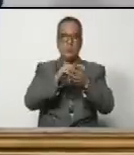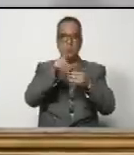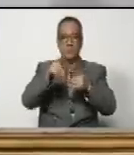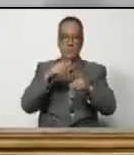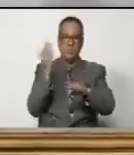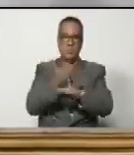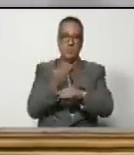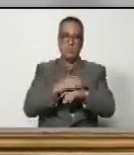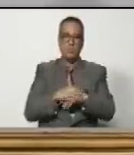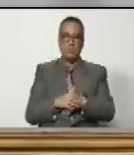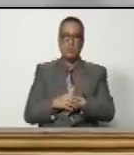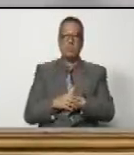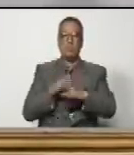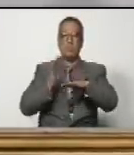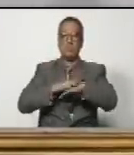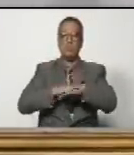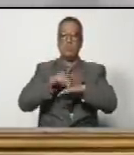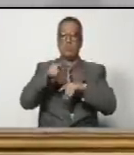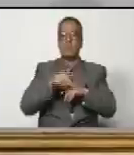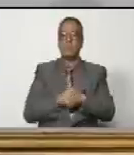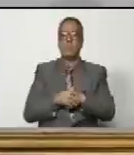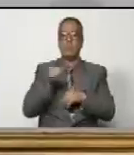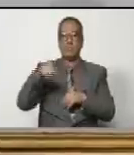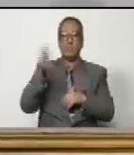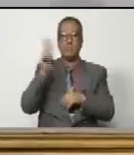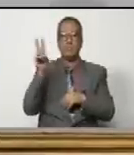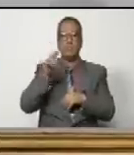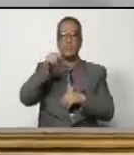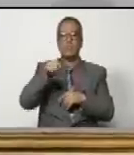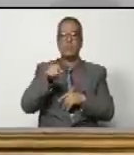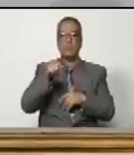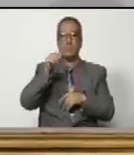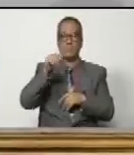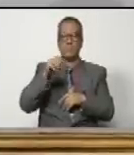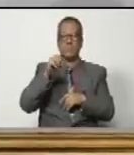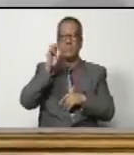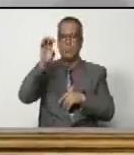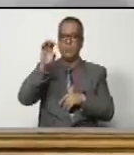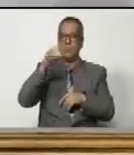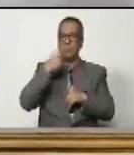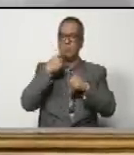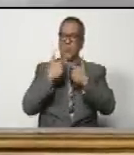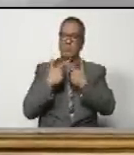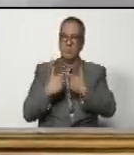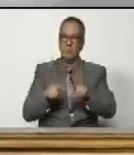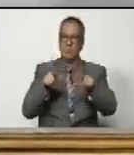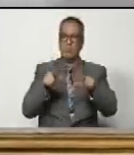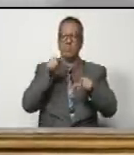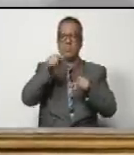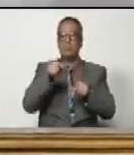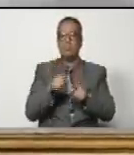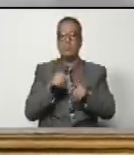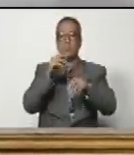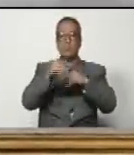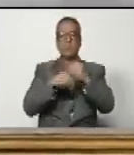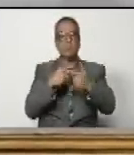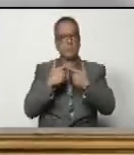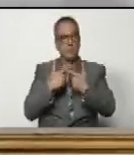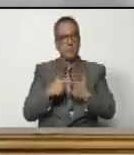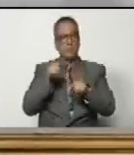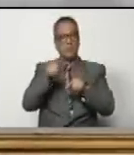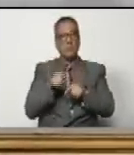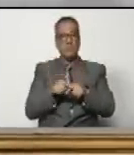agresión. ¿Qué sucede? Que Venezuela, país digno, país independiente, país soberano, país libre,